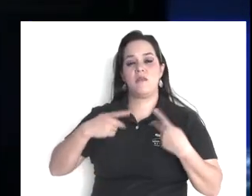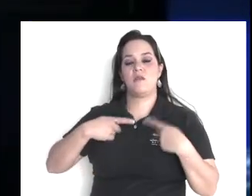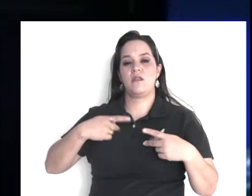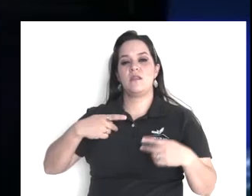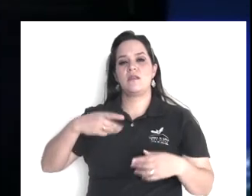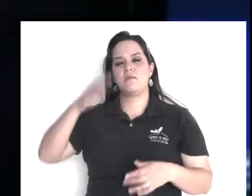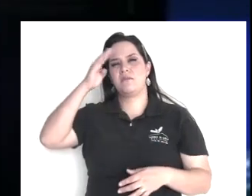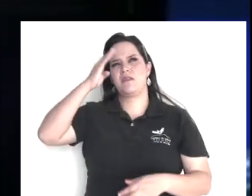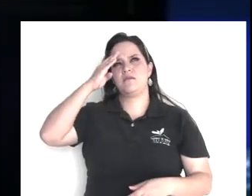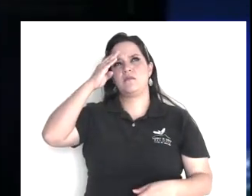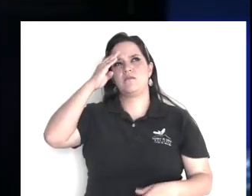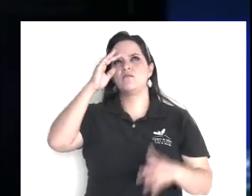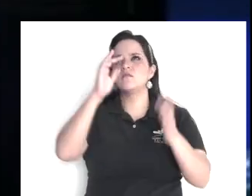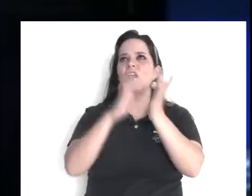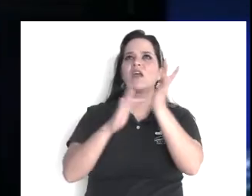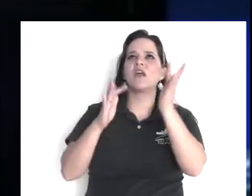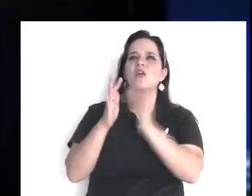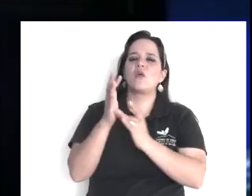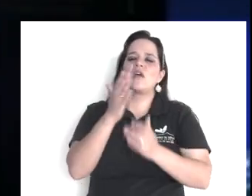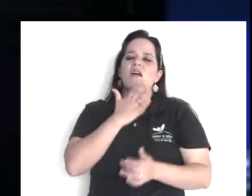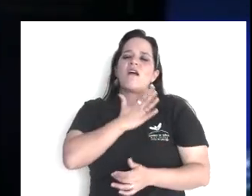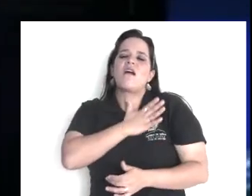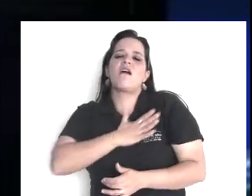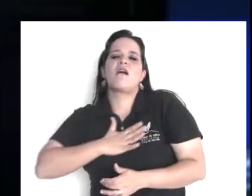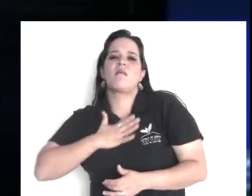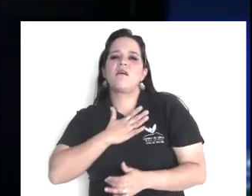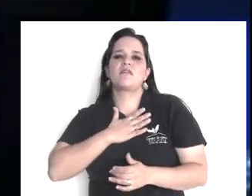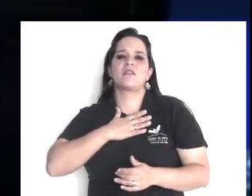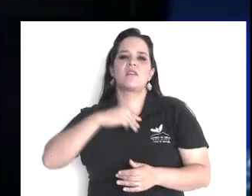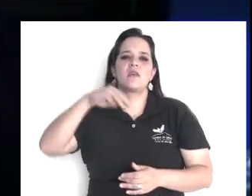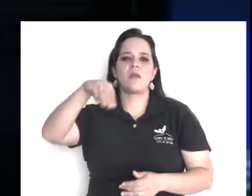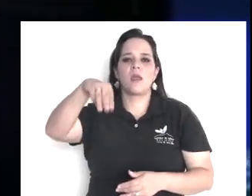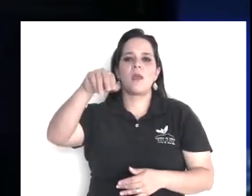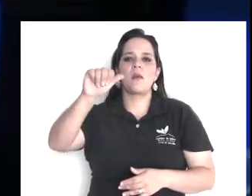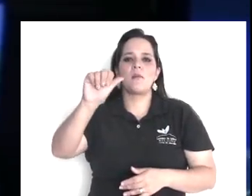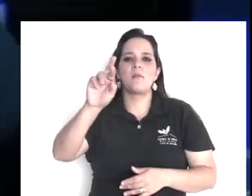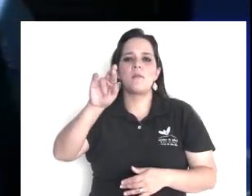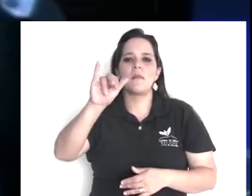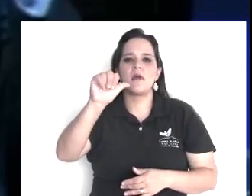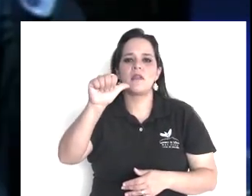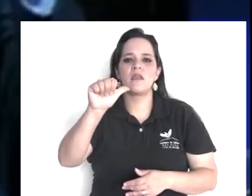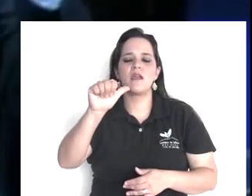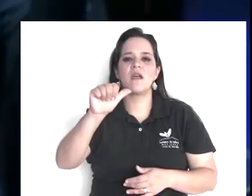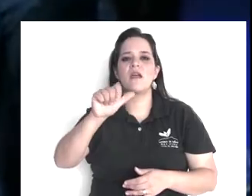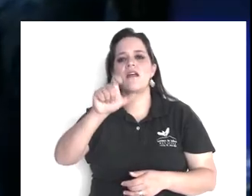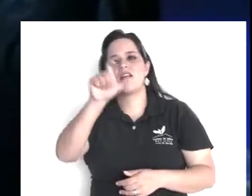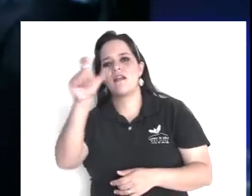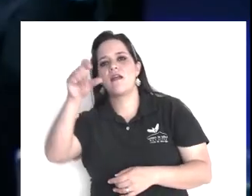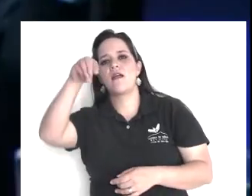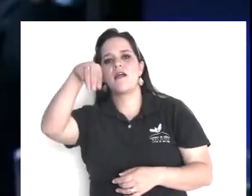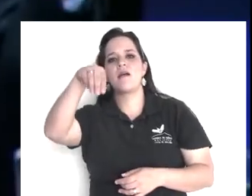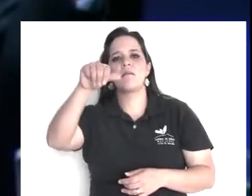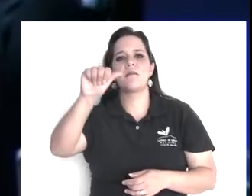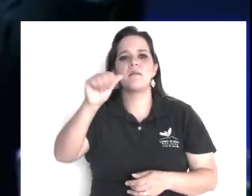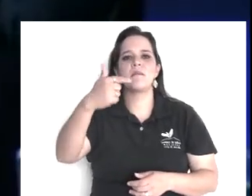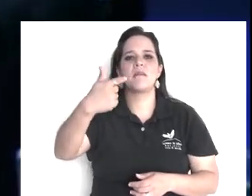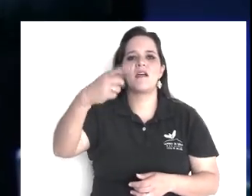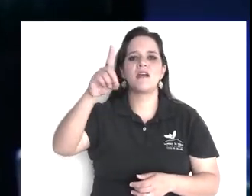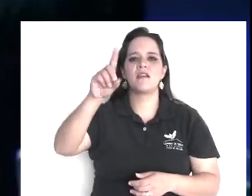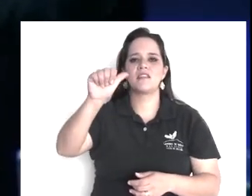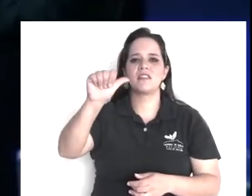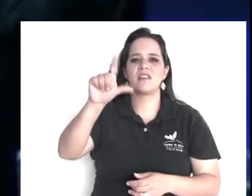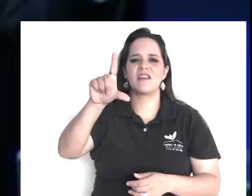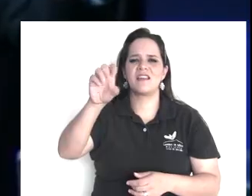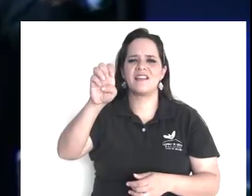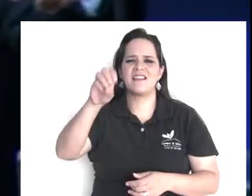hecho, y ella, amaba a Jesús, y lo seguía a Jesús, y no faltó, quien dijo, Jesús, Jesús tiene algo, que ver con